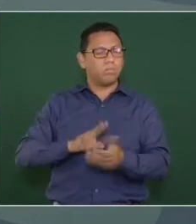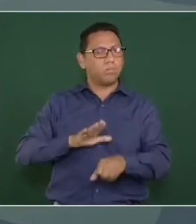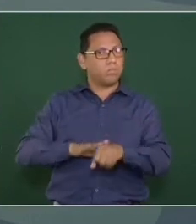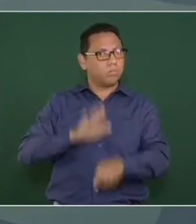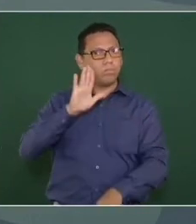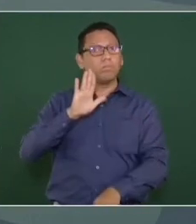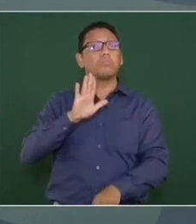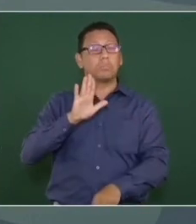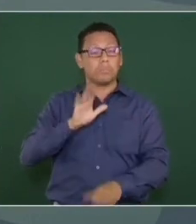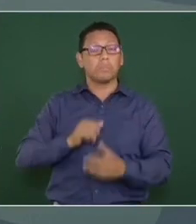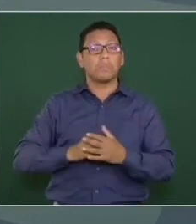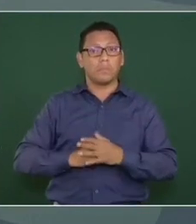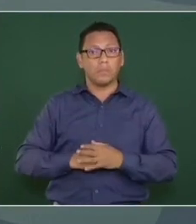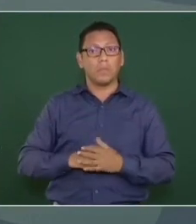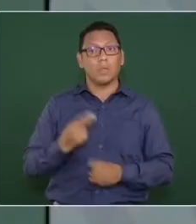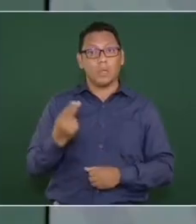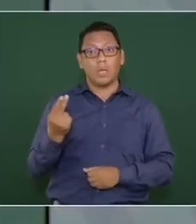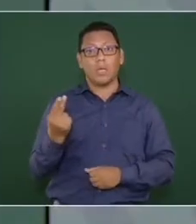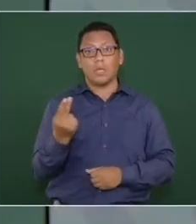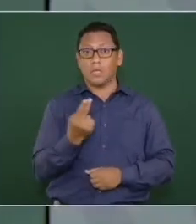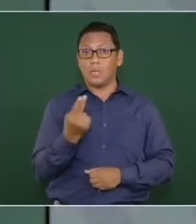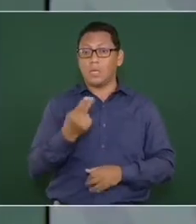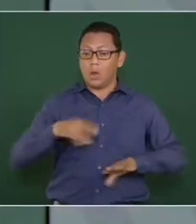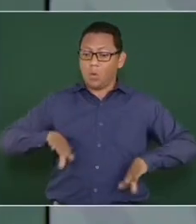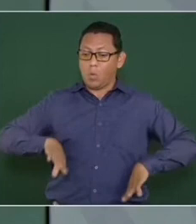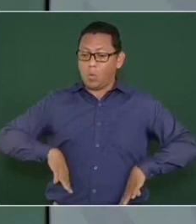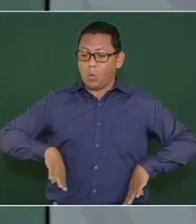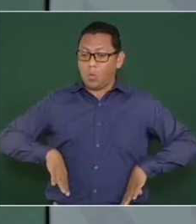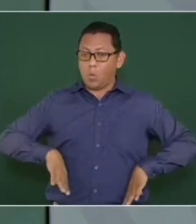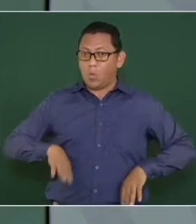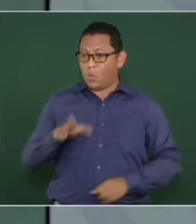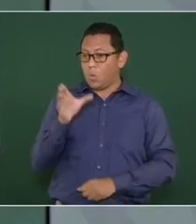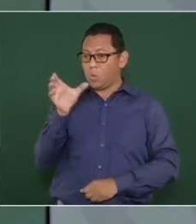moral,